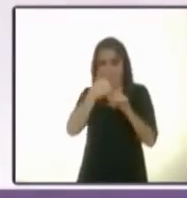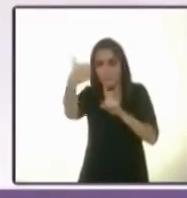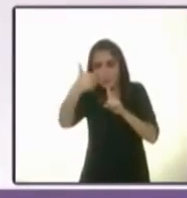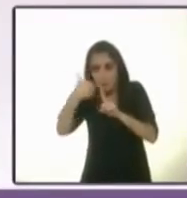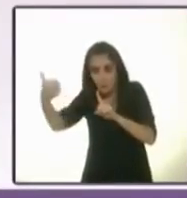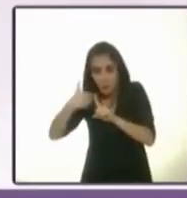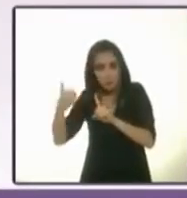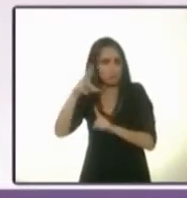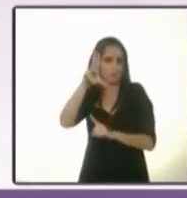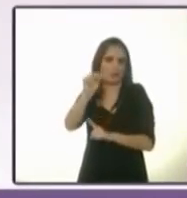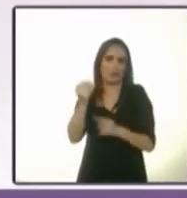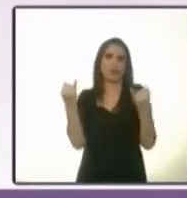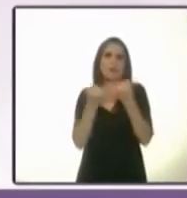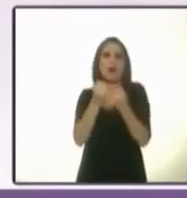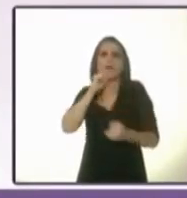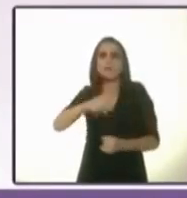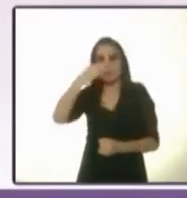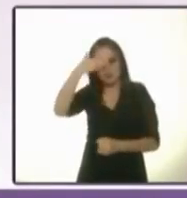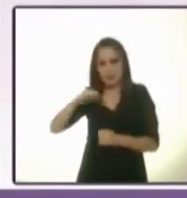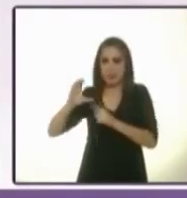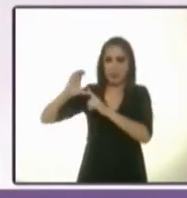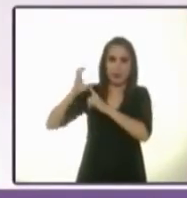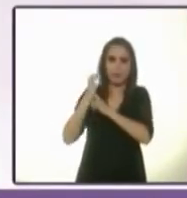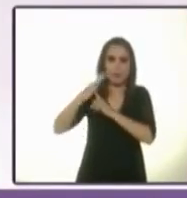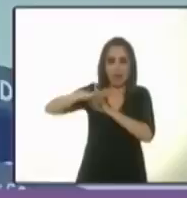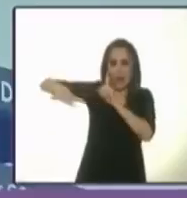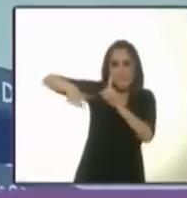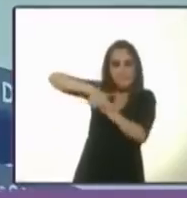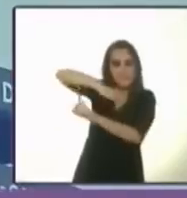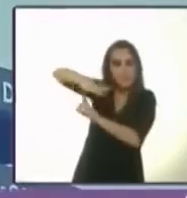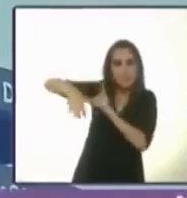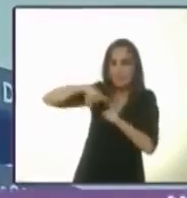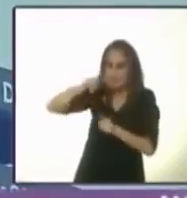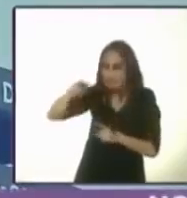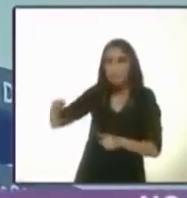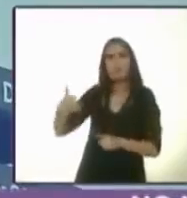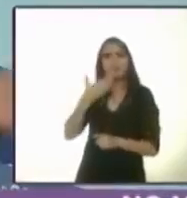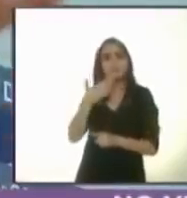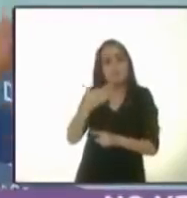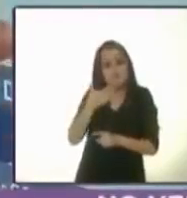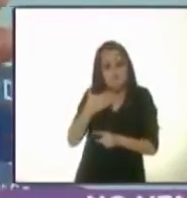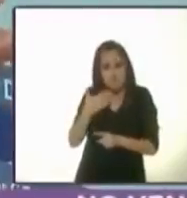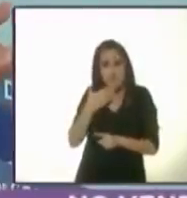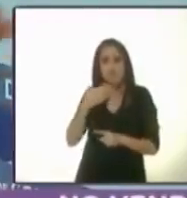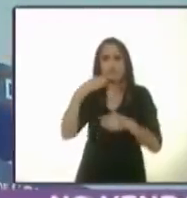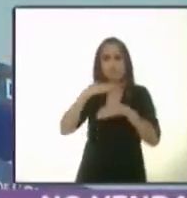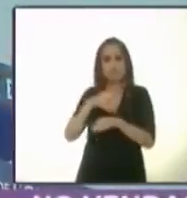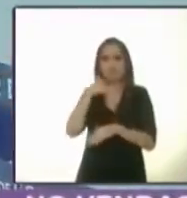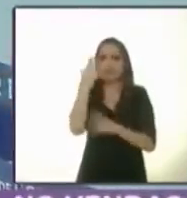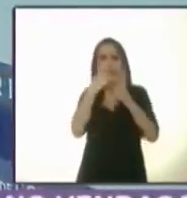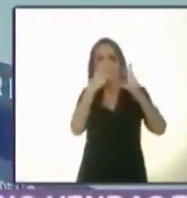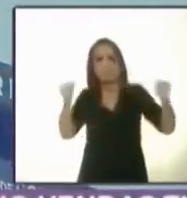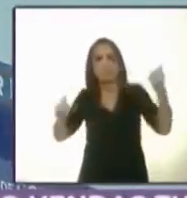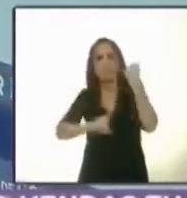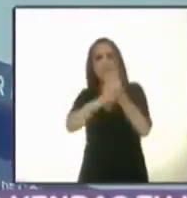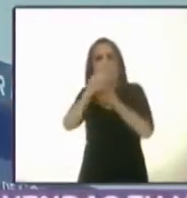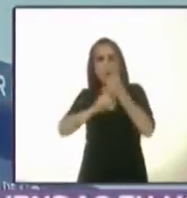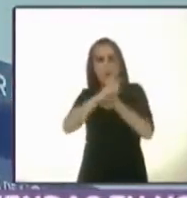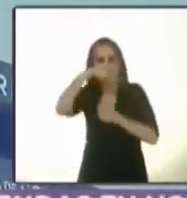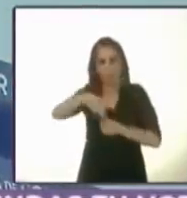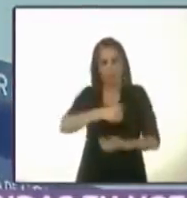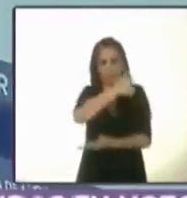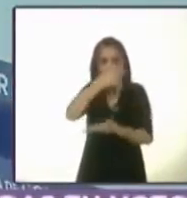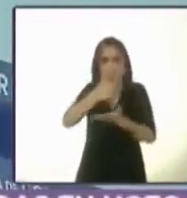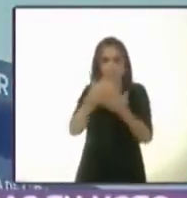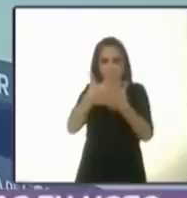Ya tenemos el ejemplo de la Comisión Ambiental que ha funcionado muy bien en términos de resolver los problemas de esta